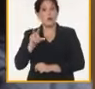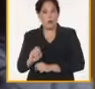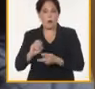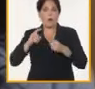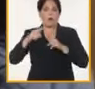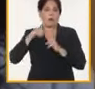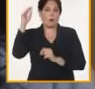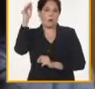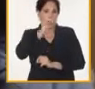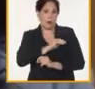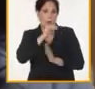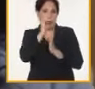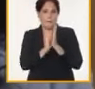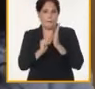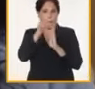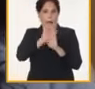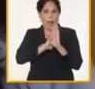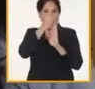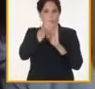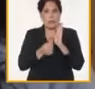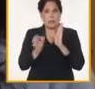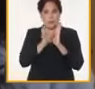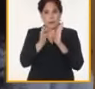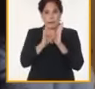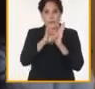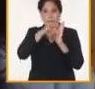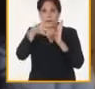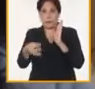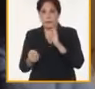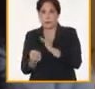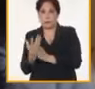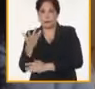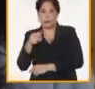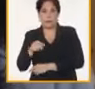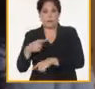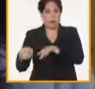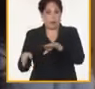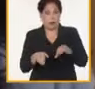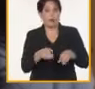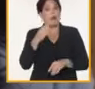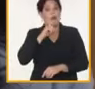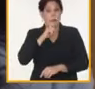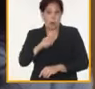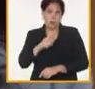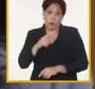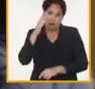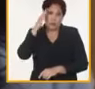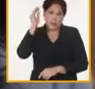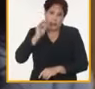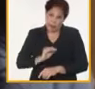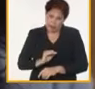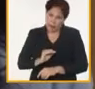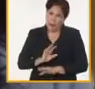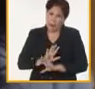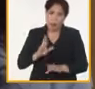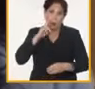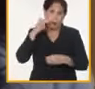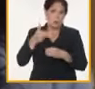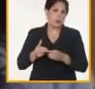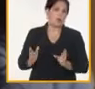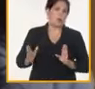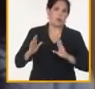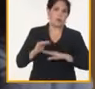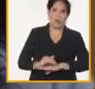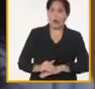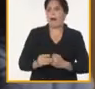tecnología. Ya en el 2024, no sin dificultades, porque las dificultades las conocemos, el tema de los combustibles, el